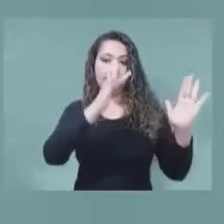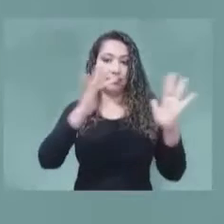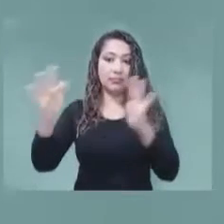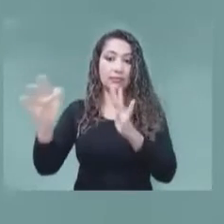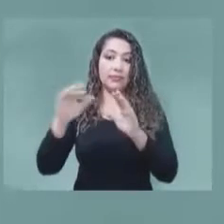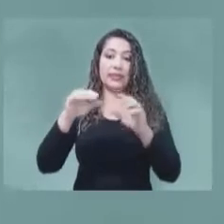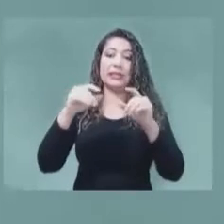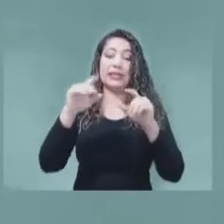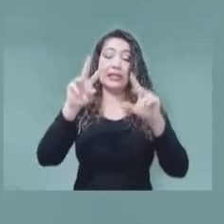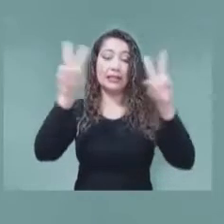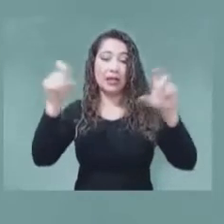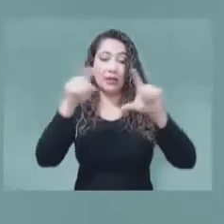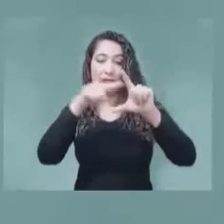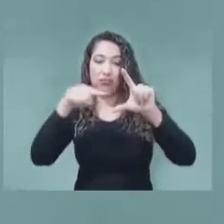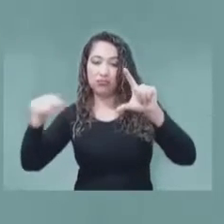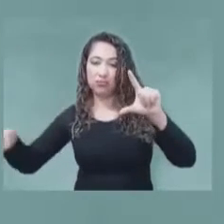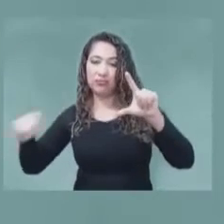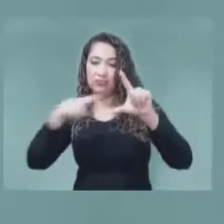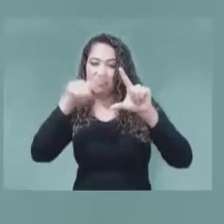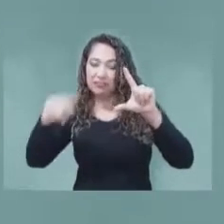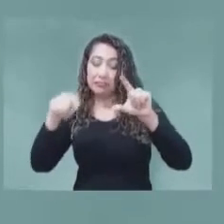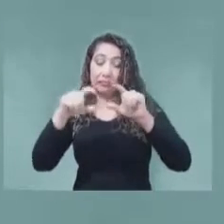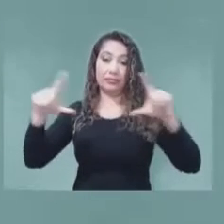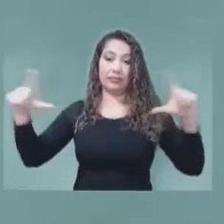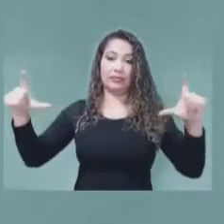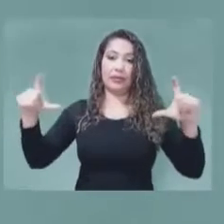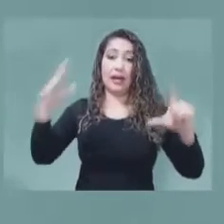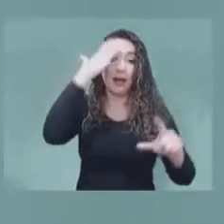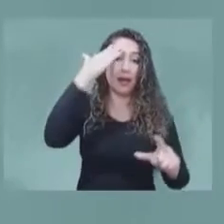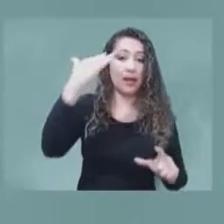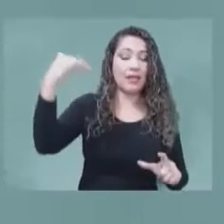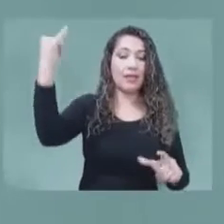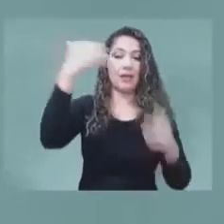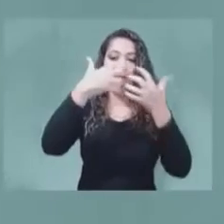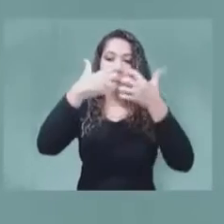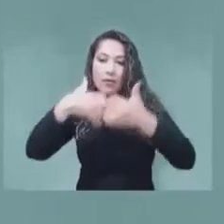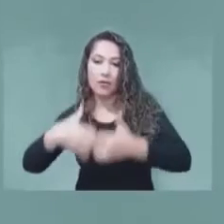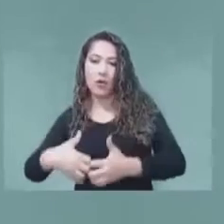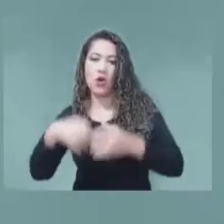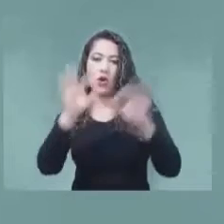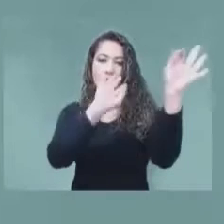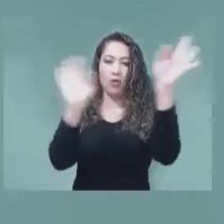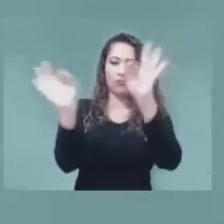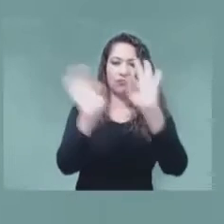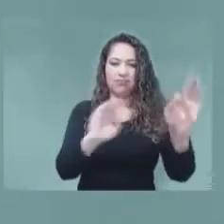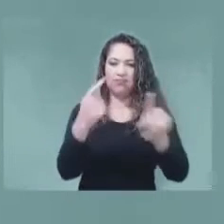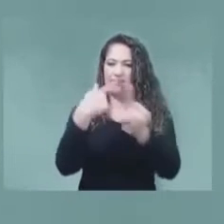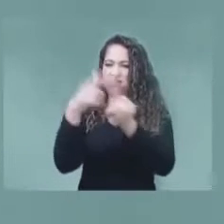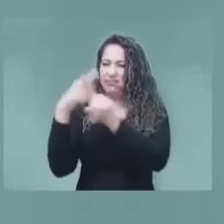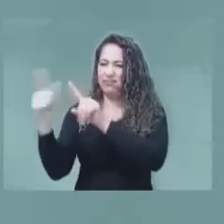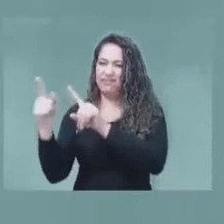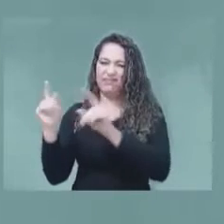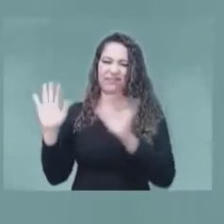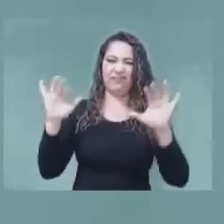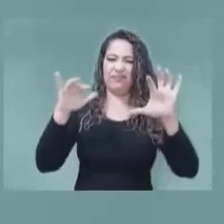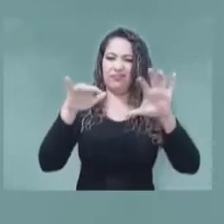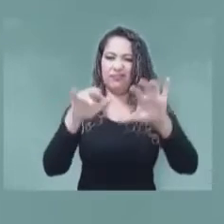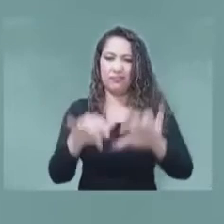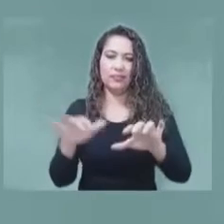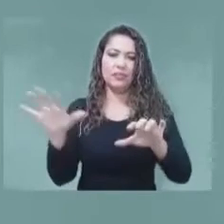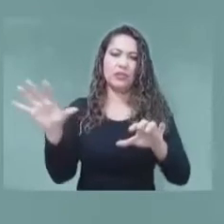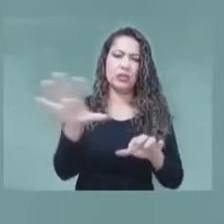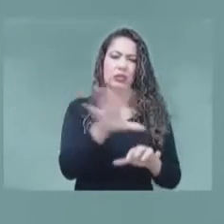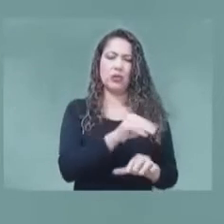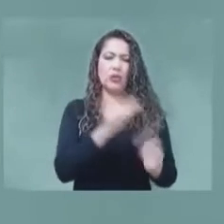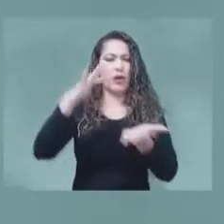representantes de la academia, de la industria, de las organizaciones multilaterales y gremiales. Estimados asistentes al